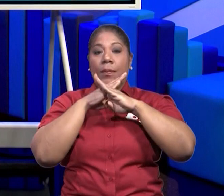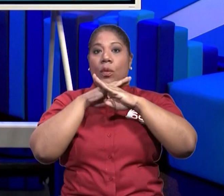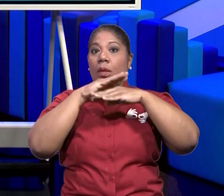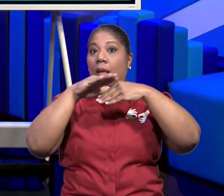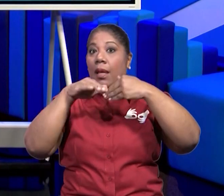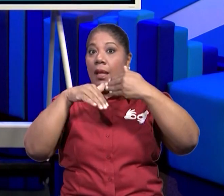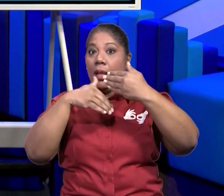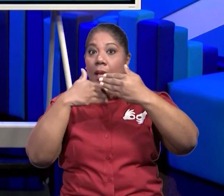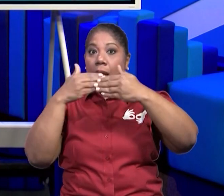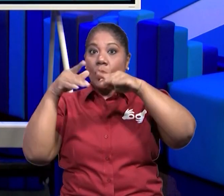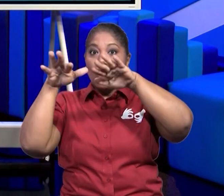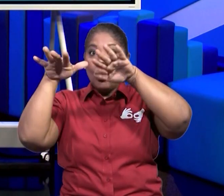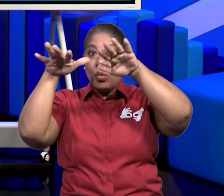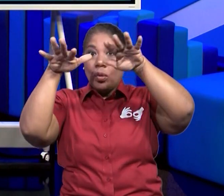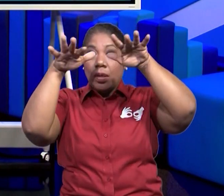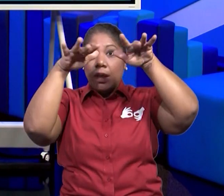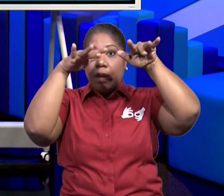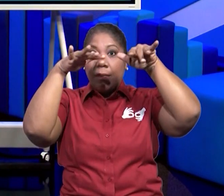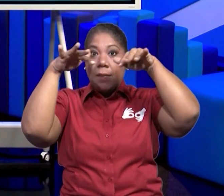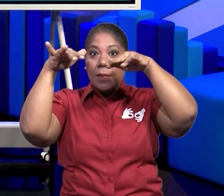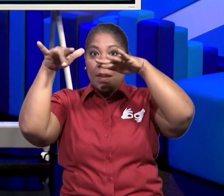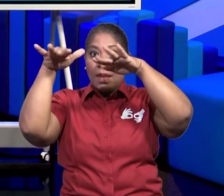del tiempo.